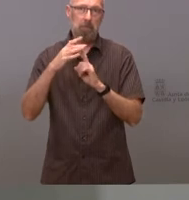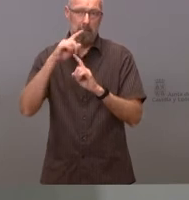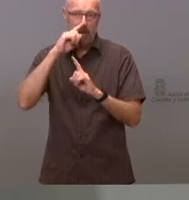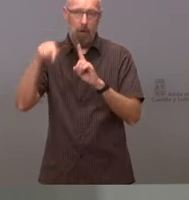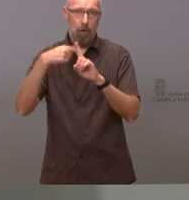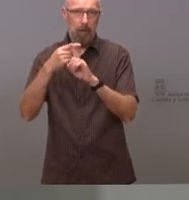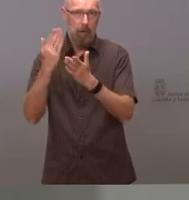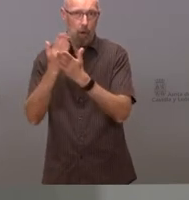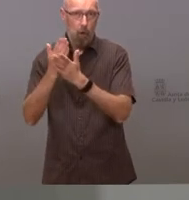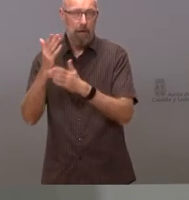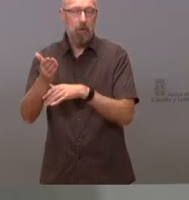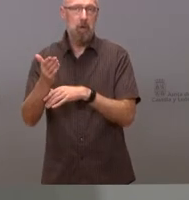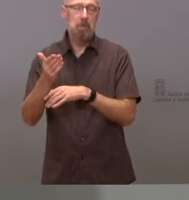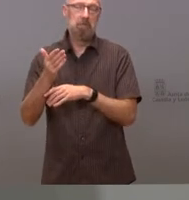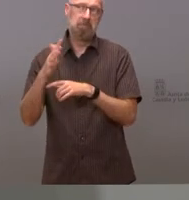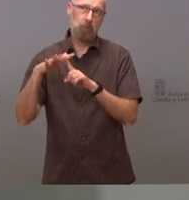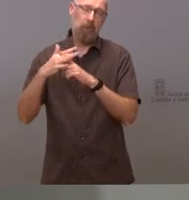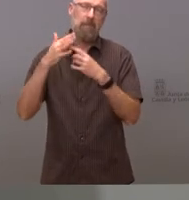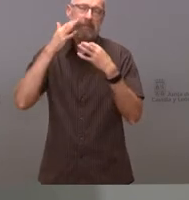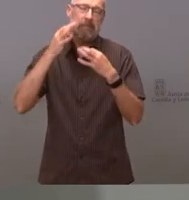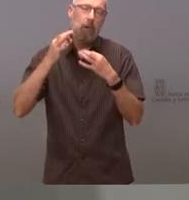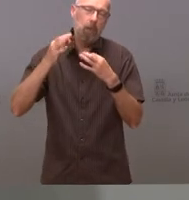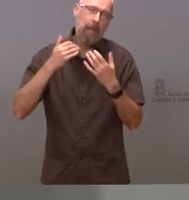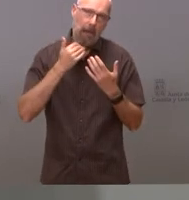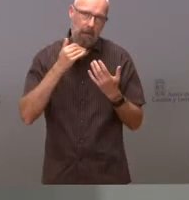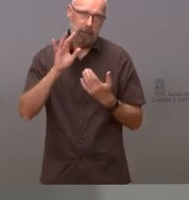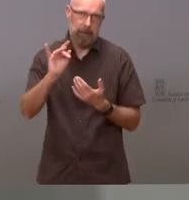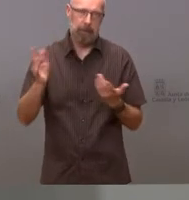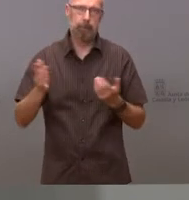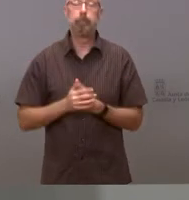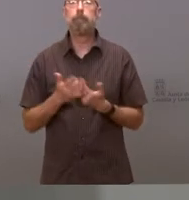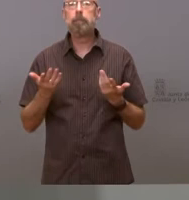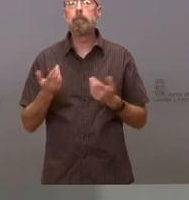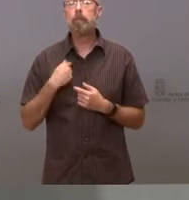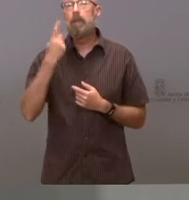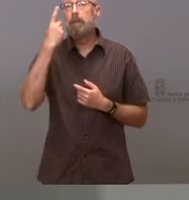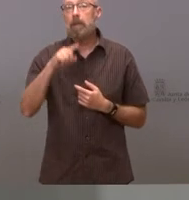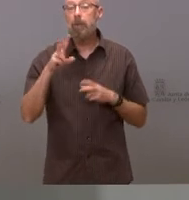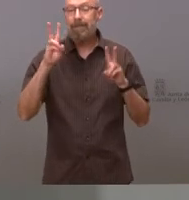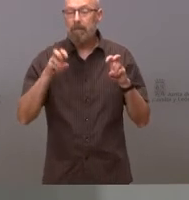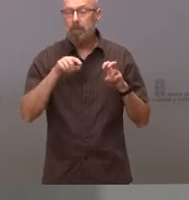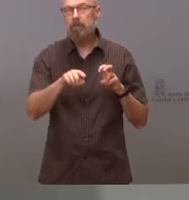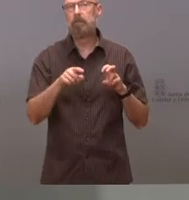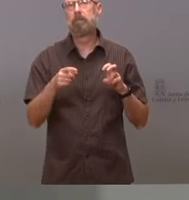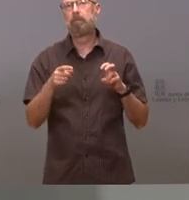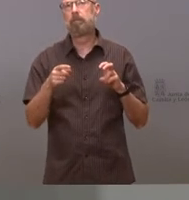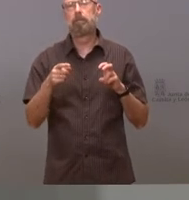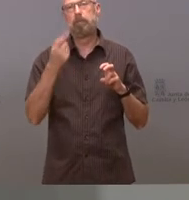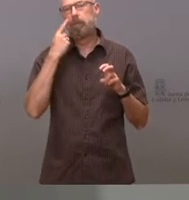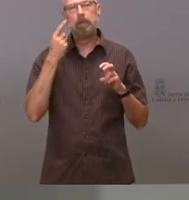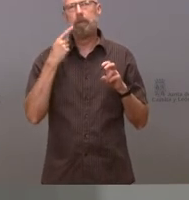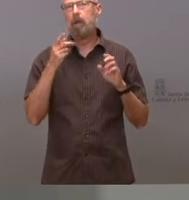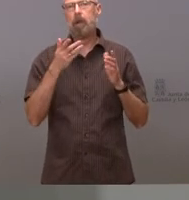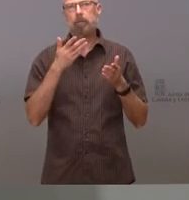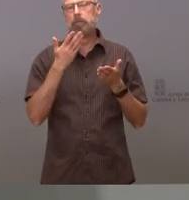de una suficiente seguridad pero ya saben que en este asunto nosotros lo que hacemos siempre es seguir los números y seguir la evidencia